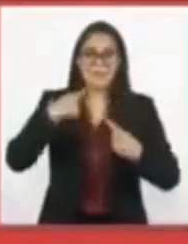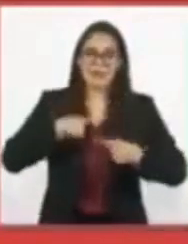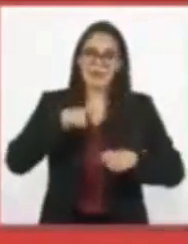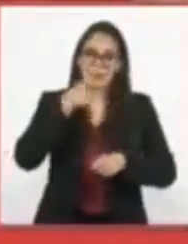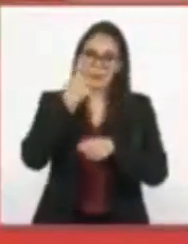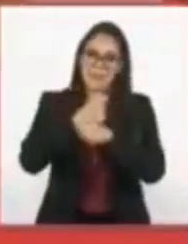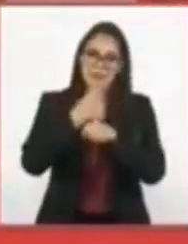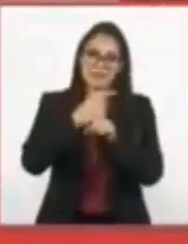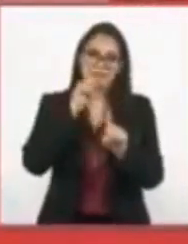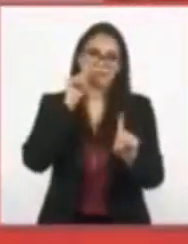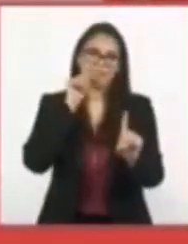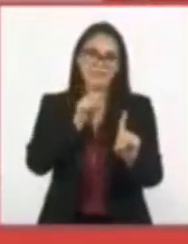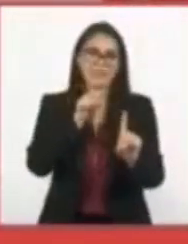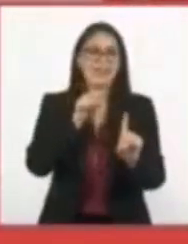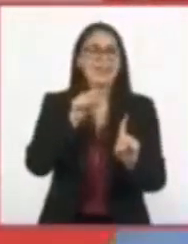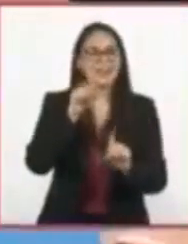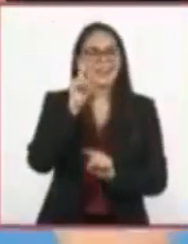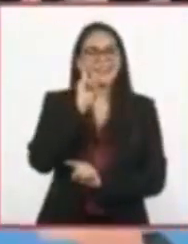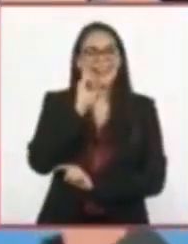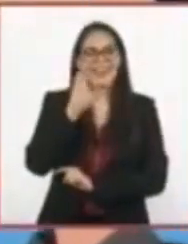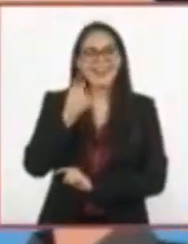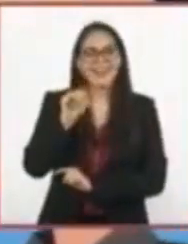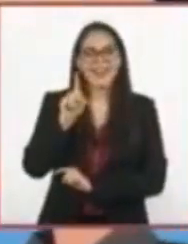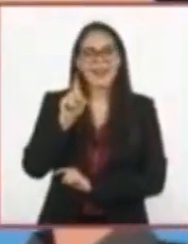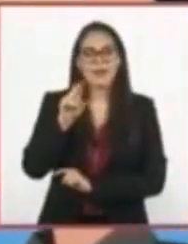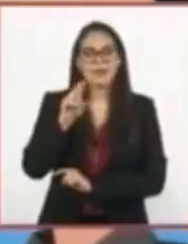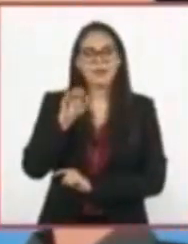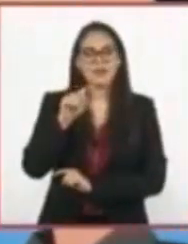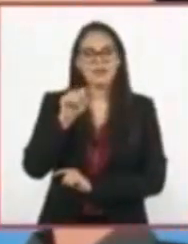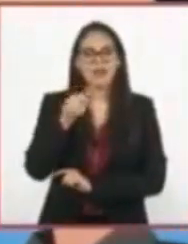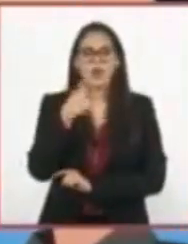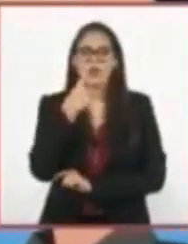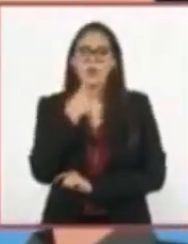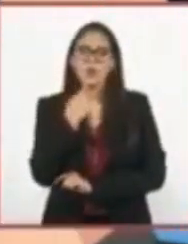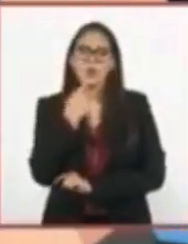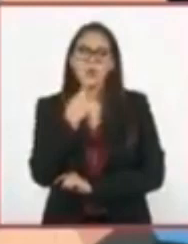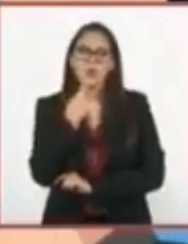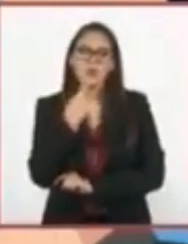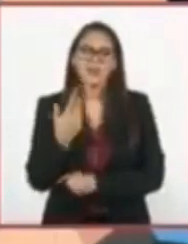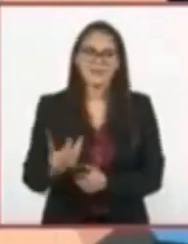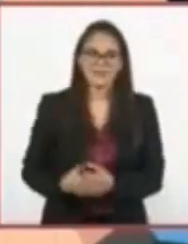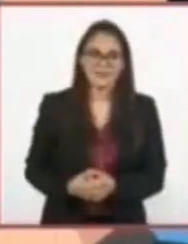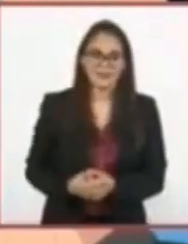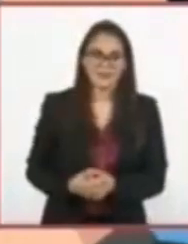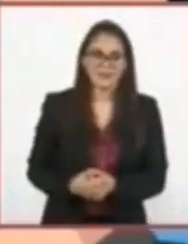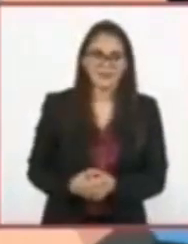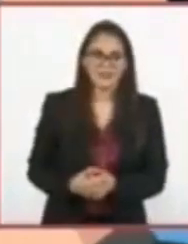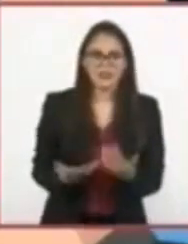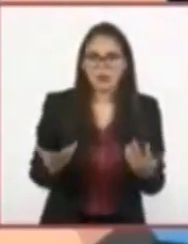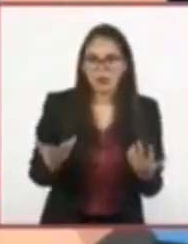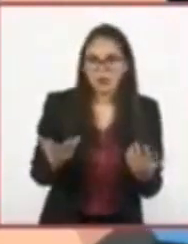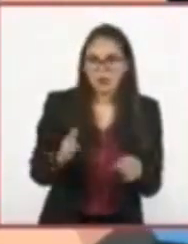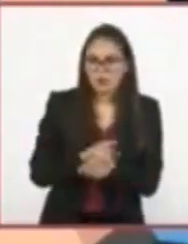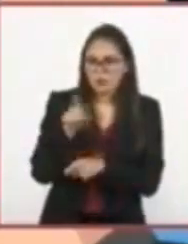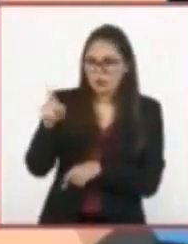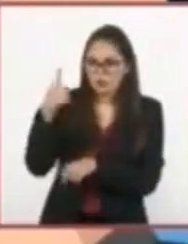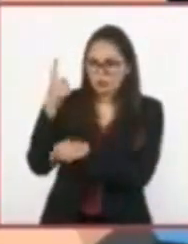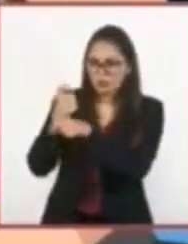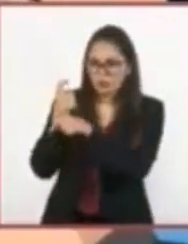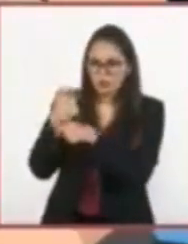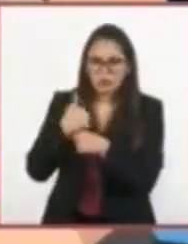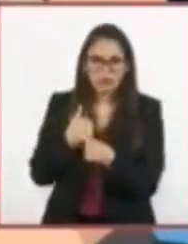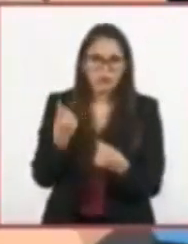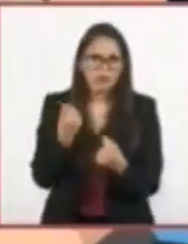Caperucita Roja. ¿Y por qué ella tiene una historia y yo no...? Porque ella es el personaje principal